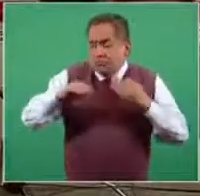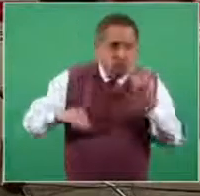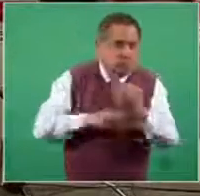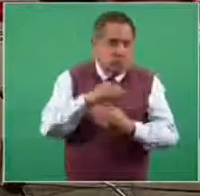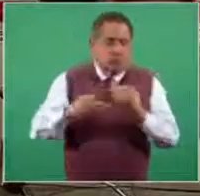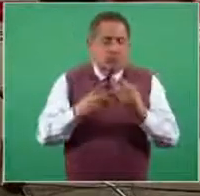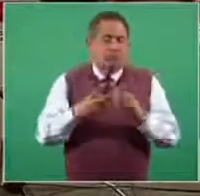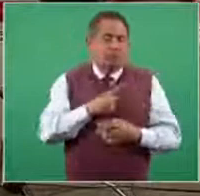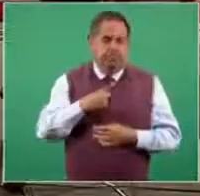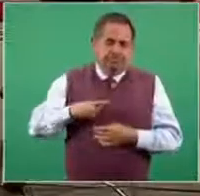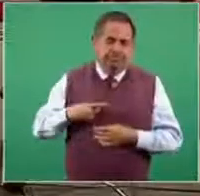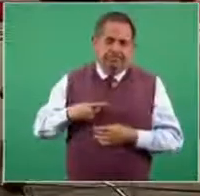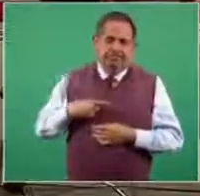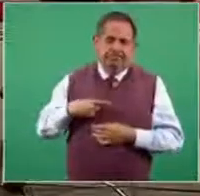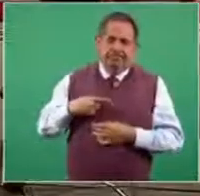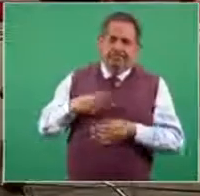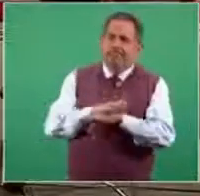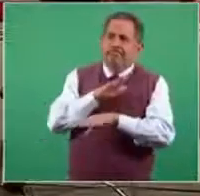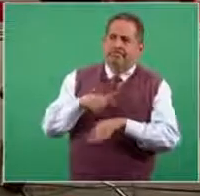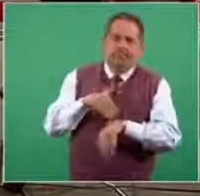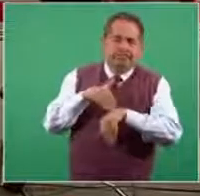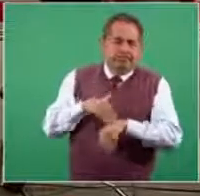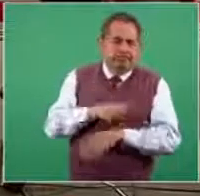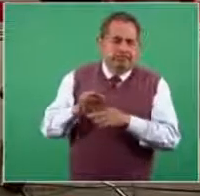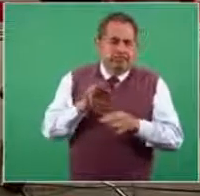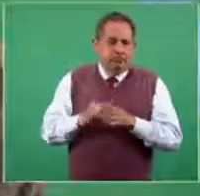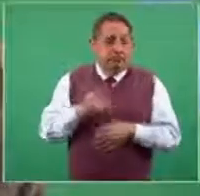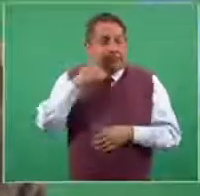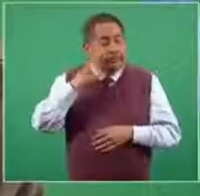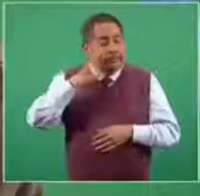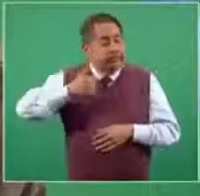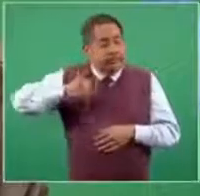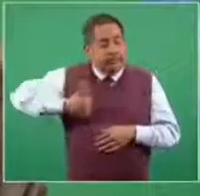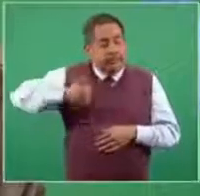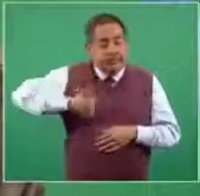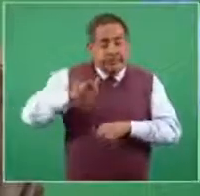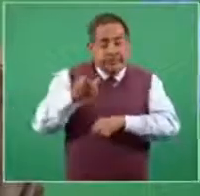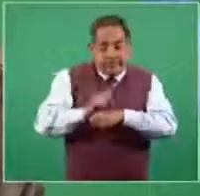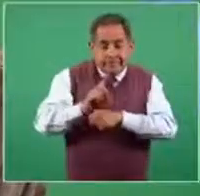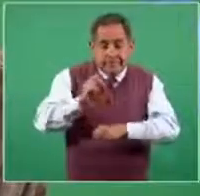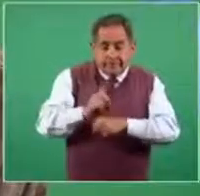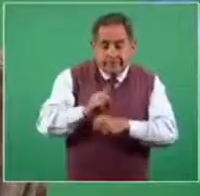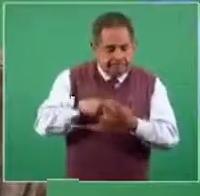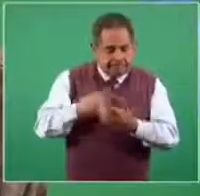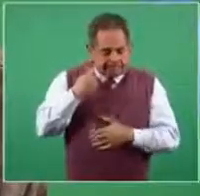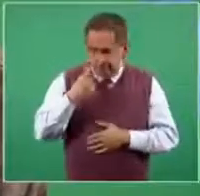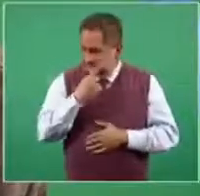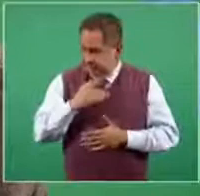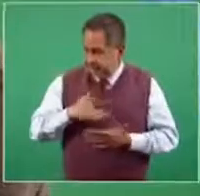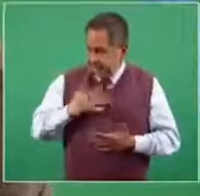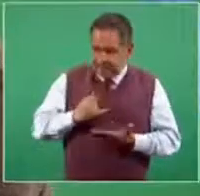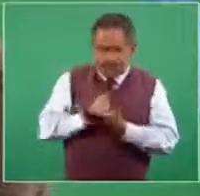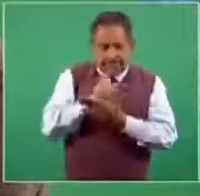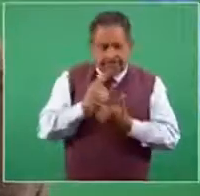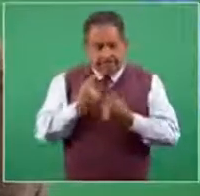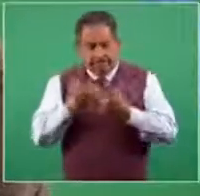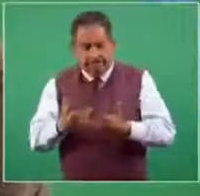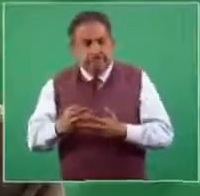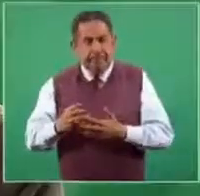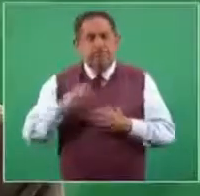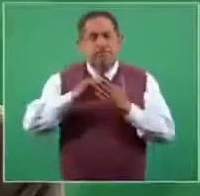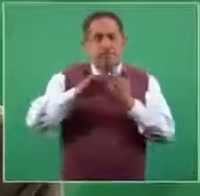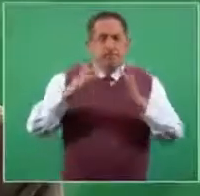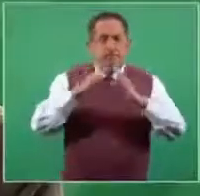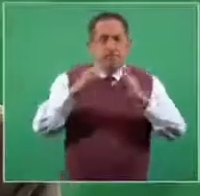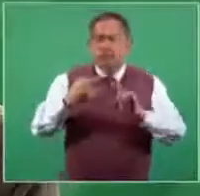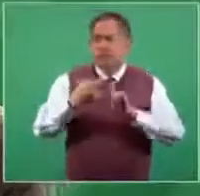cada persona, cada día tiene que tomar decisiones, abre la puerta de